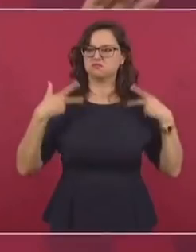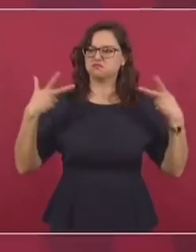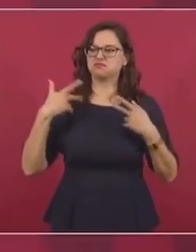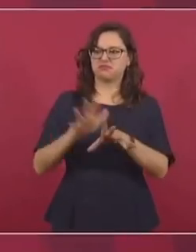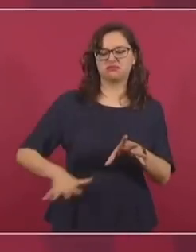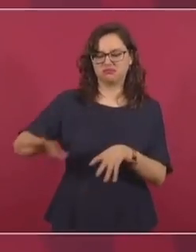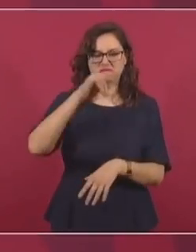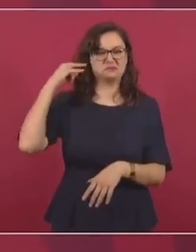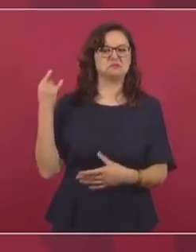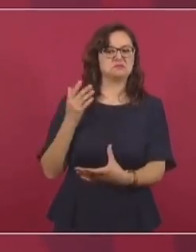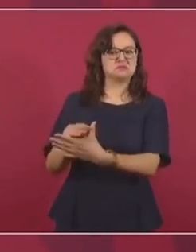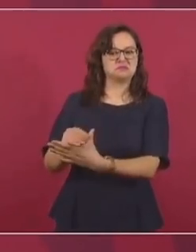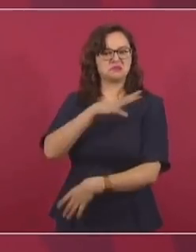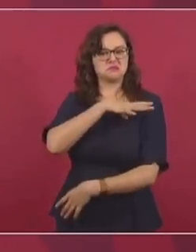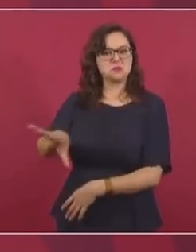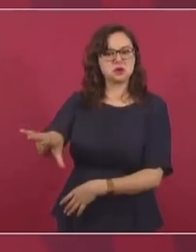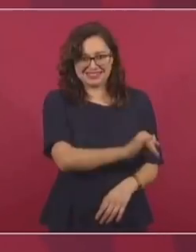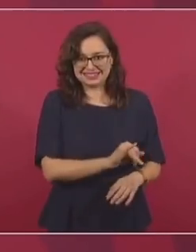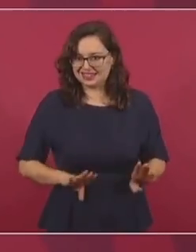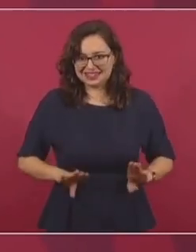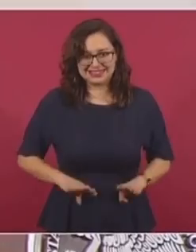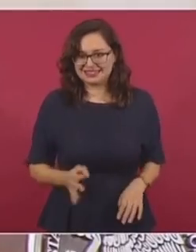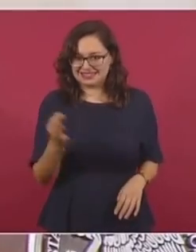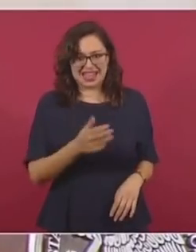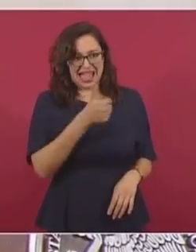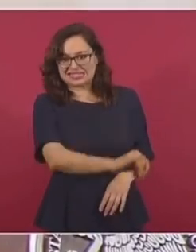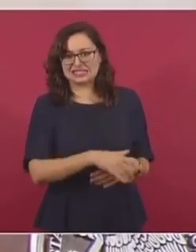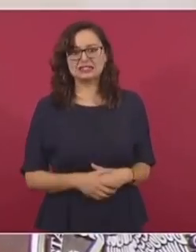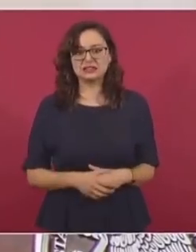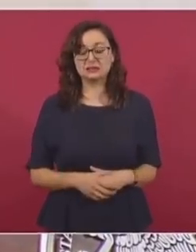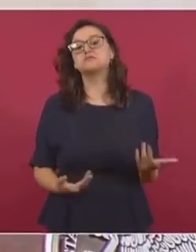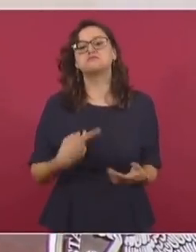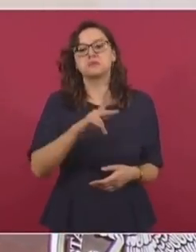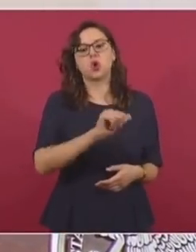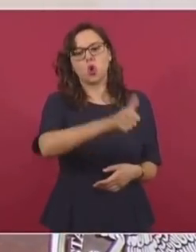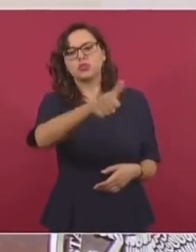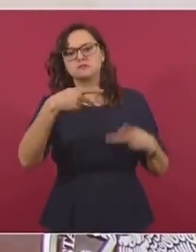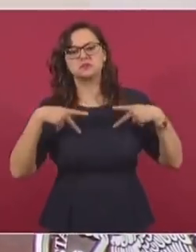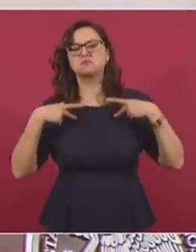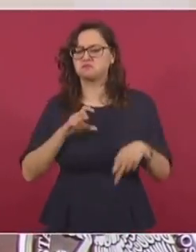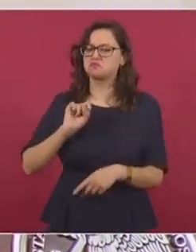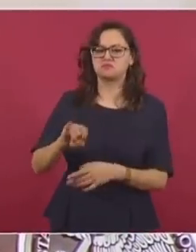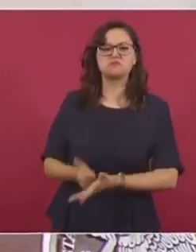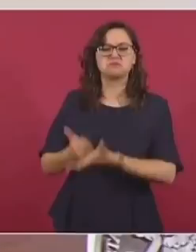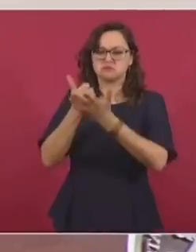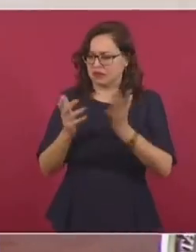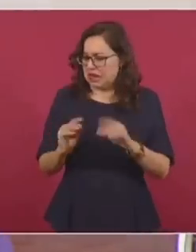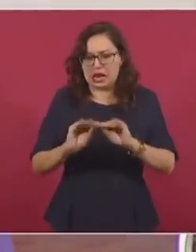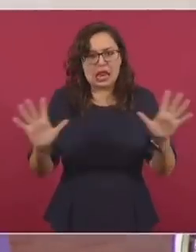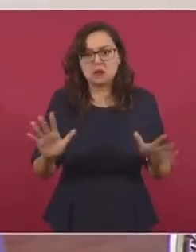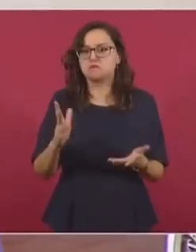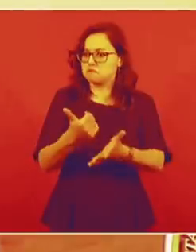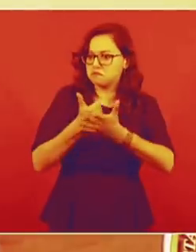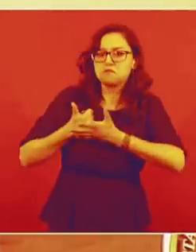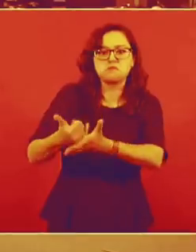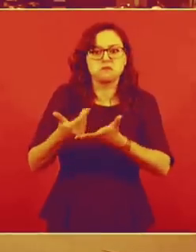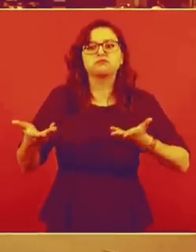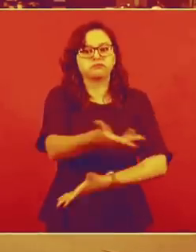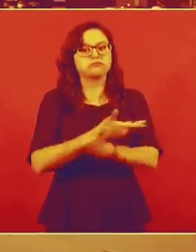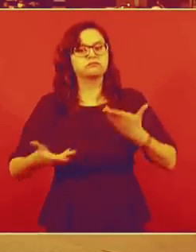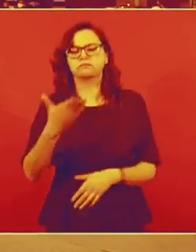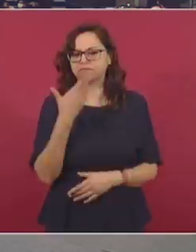ninguna dimensión social, pero sí hay muchos que cooperan, que ayudan. Entonces, adelante, todo el que tenga algo que aportar